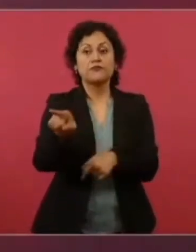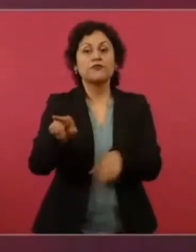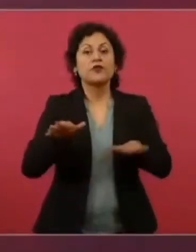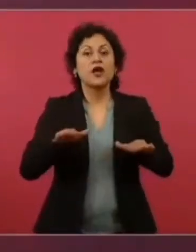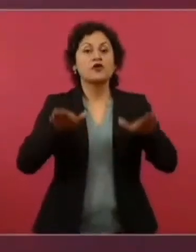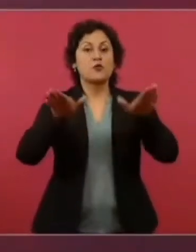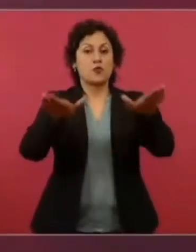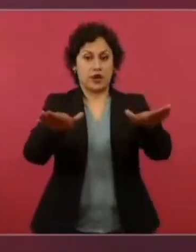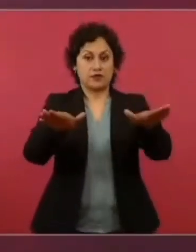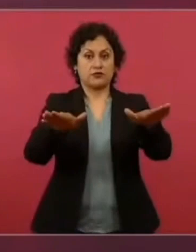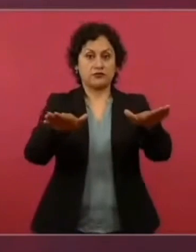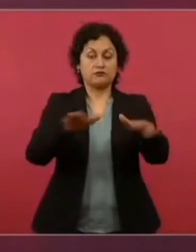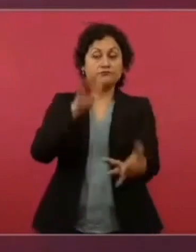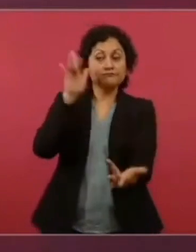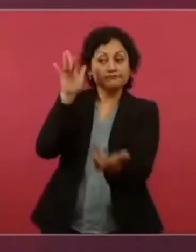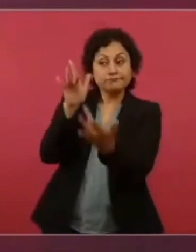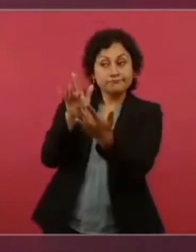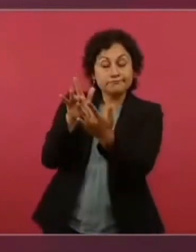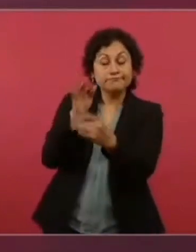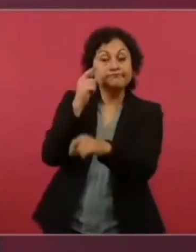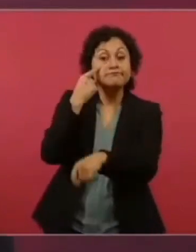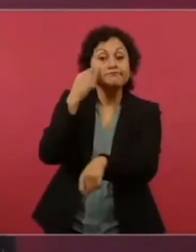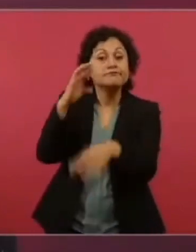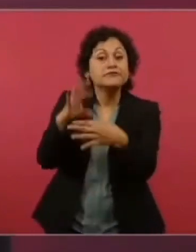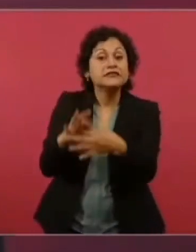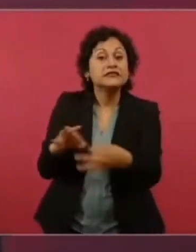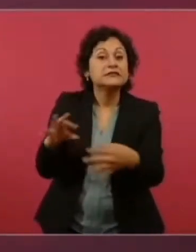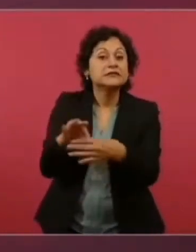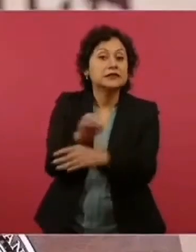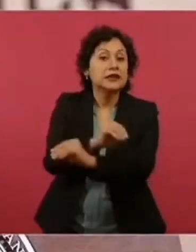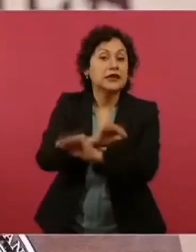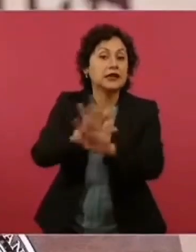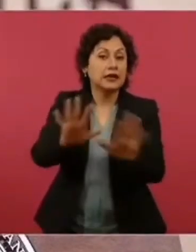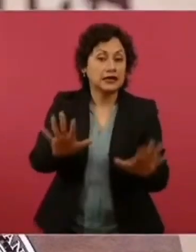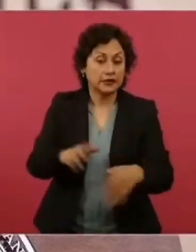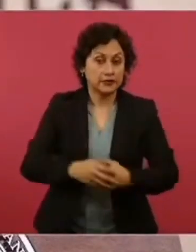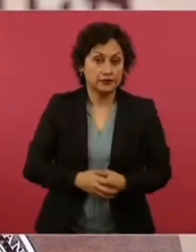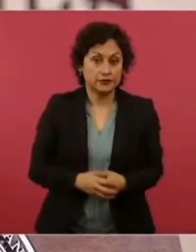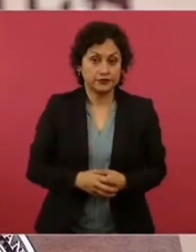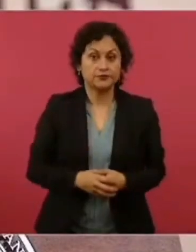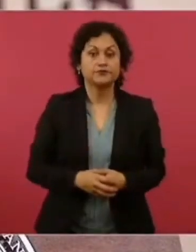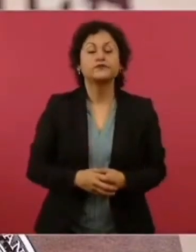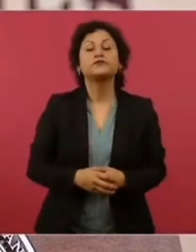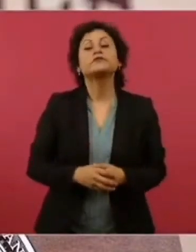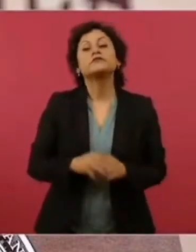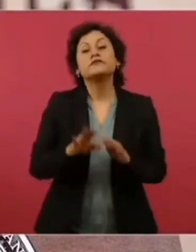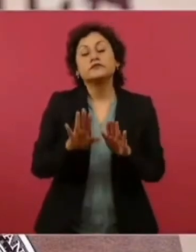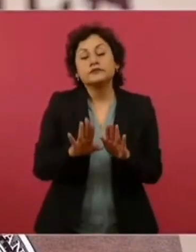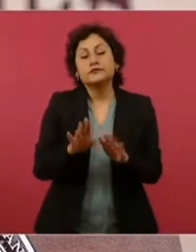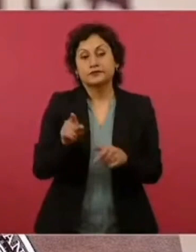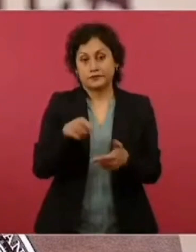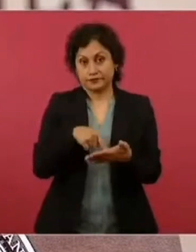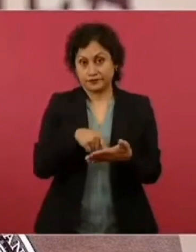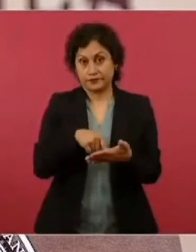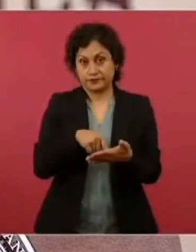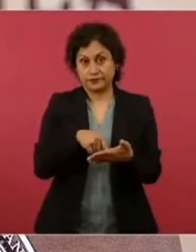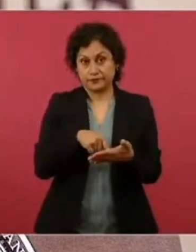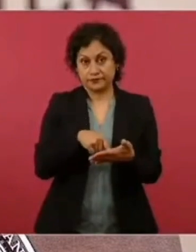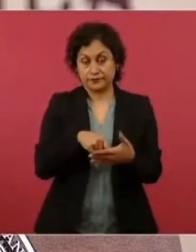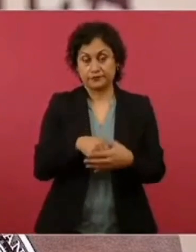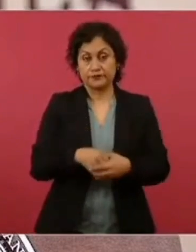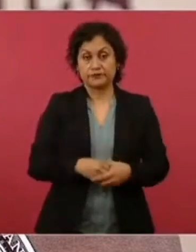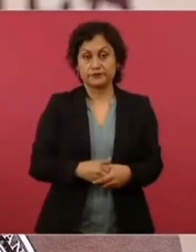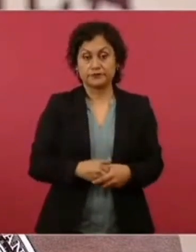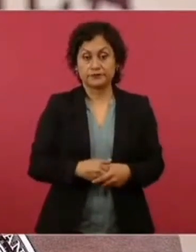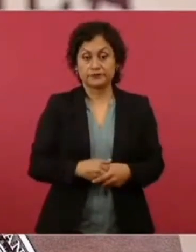contacto con el comunicador para explicarle lo sucedido. En este caso, en particular, y bueno,